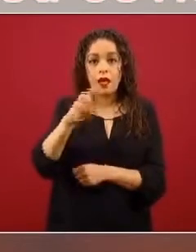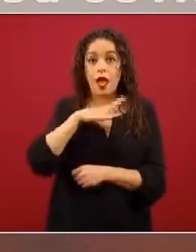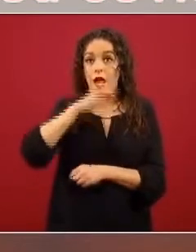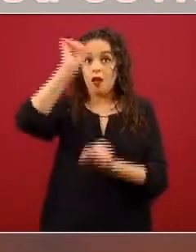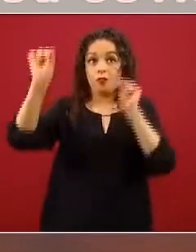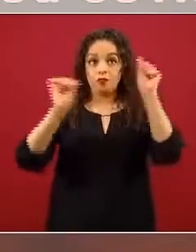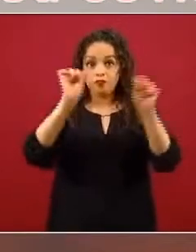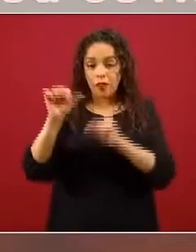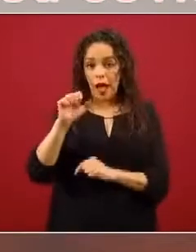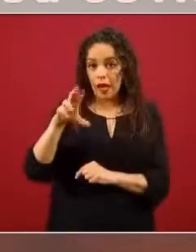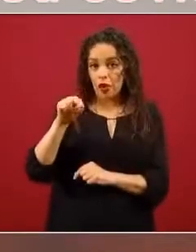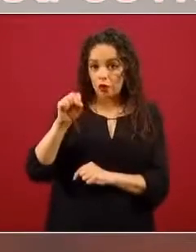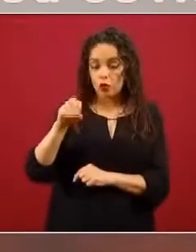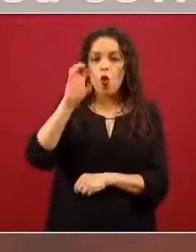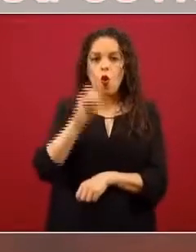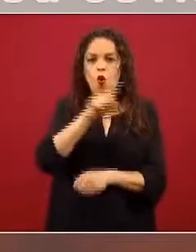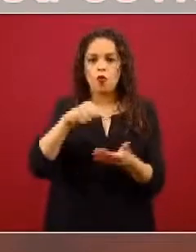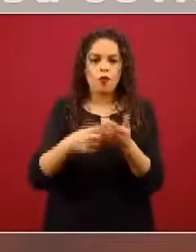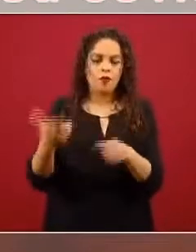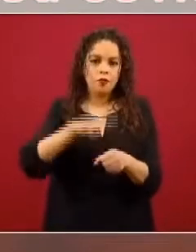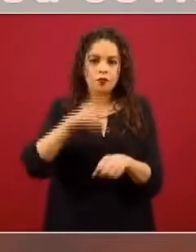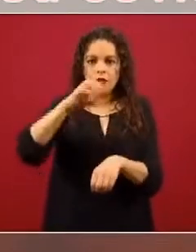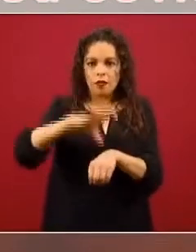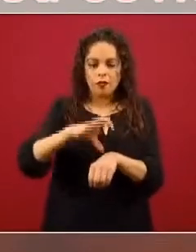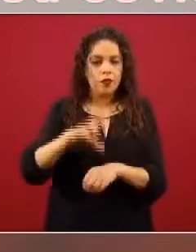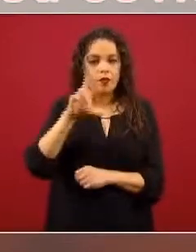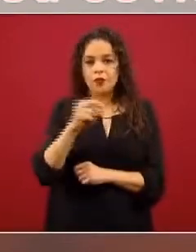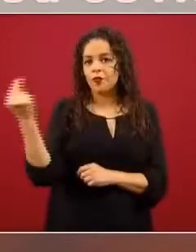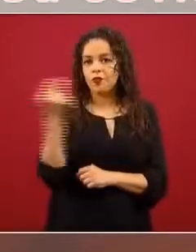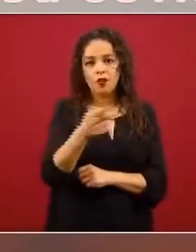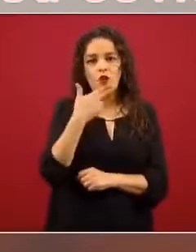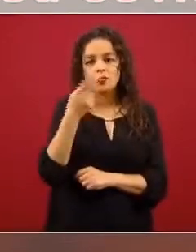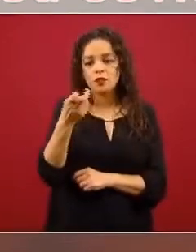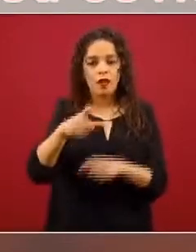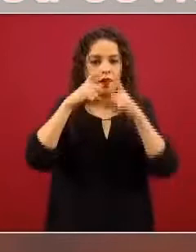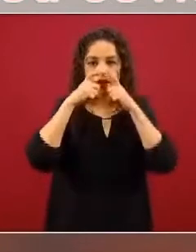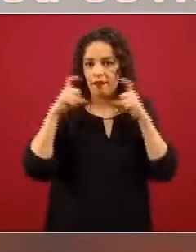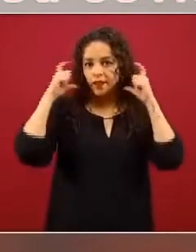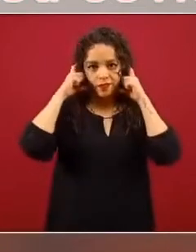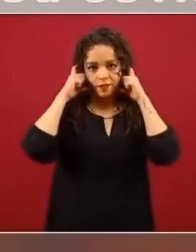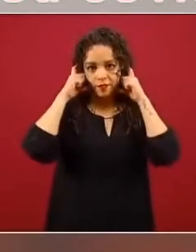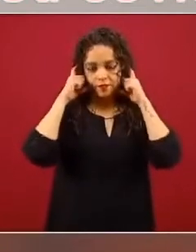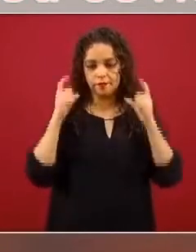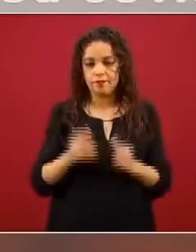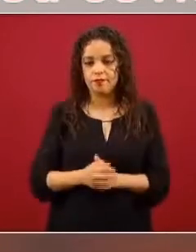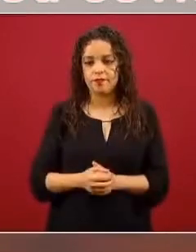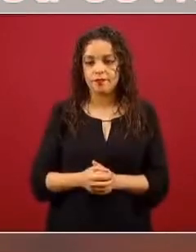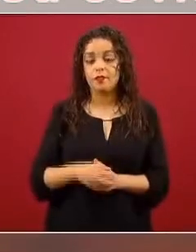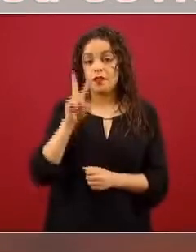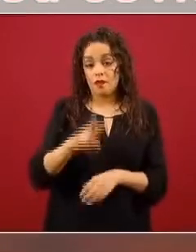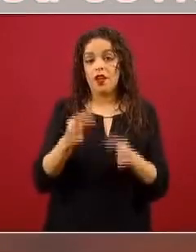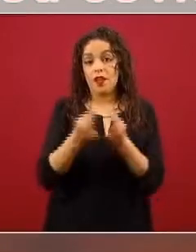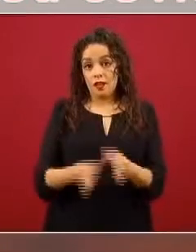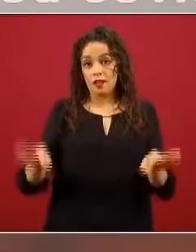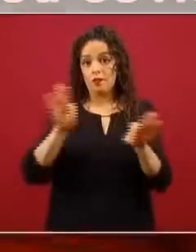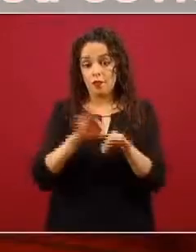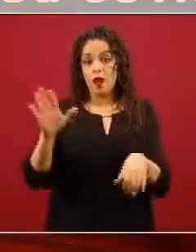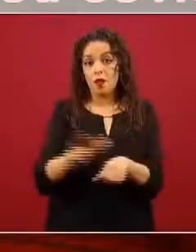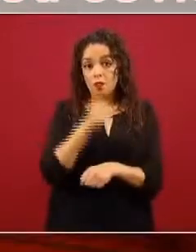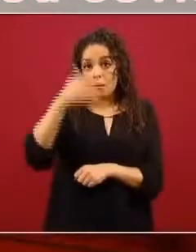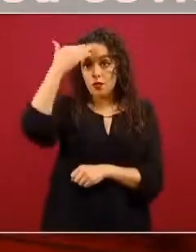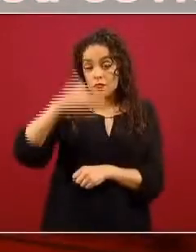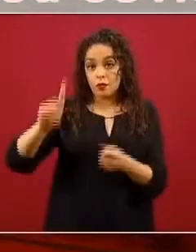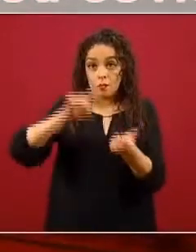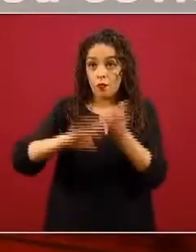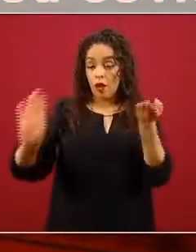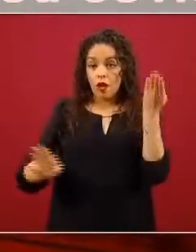atención clínica, no es necesario que utilicen este tipo de respiradores. Y es importante porque recordemos que a nivel mundial existe una escasez de equipo